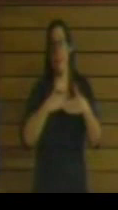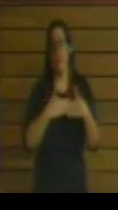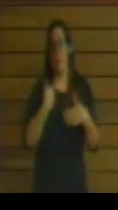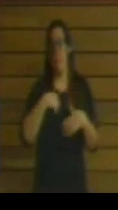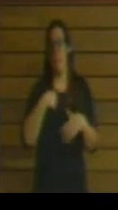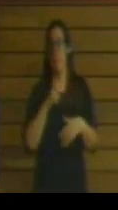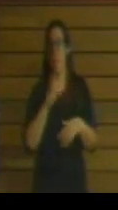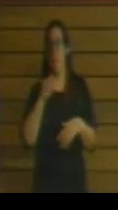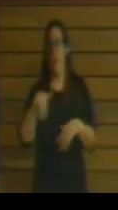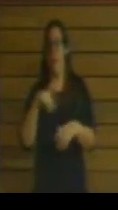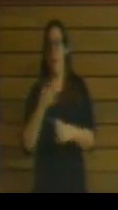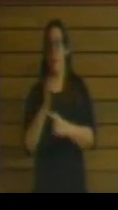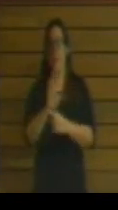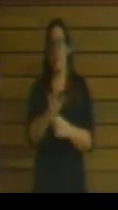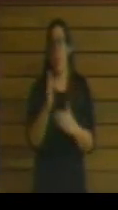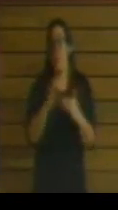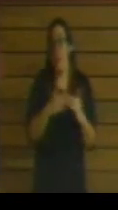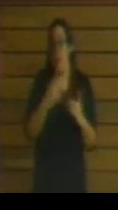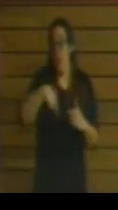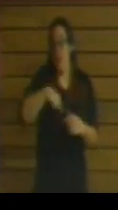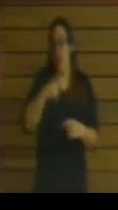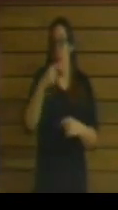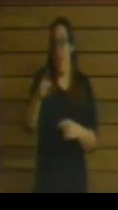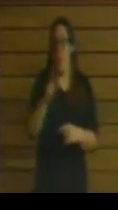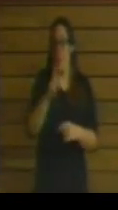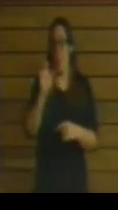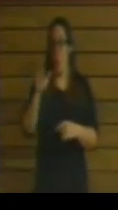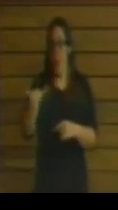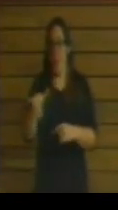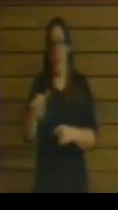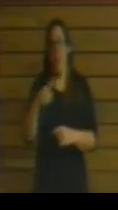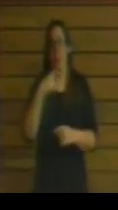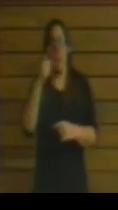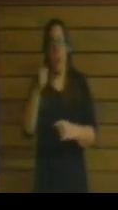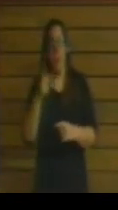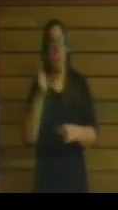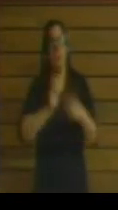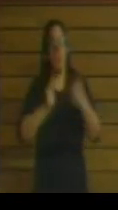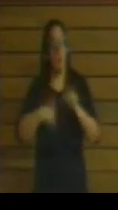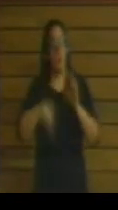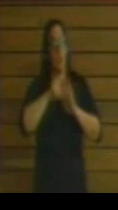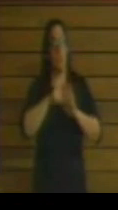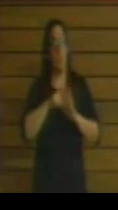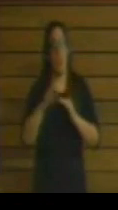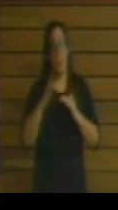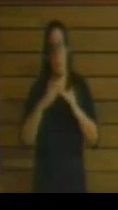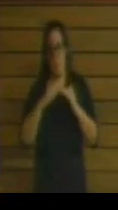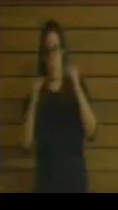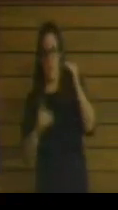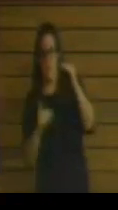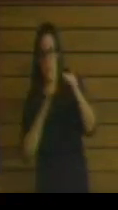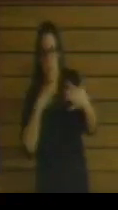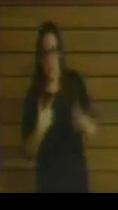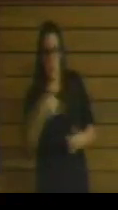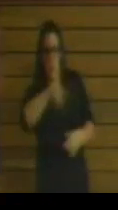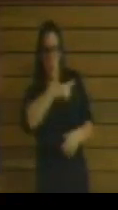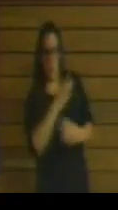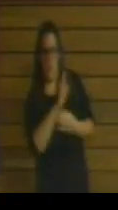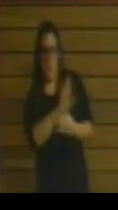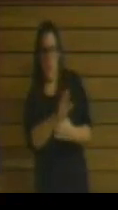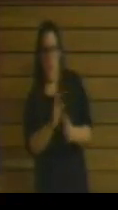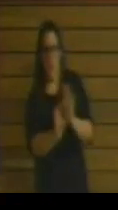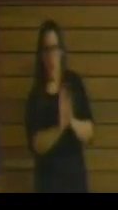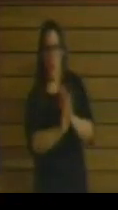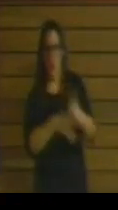Unión del Polo Navarro, como mínimo las que dijimos nosotros de Unión del Polo Navarro y las recogimos en los presupuestos, no inferiores a las que ustedes están planteando y a las que han